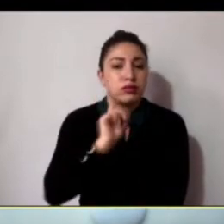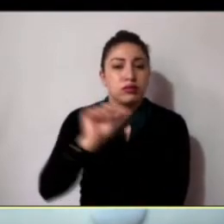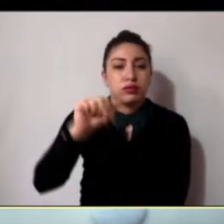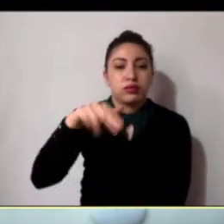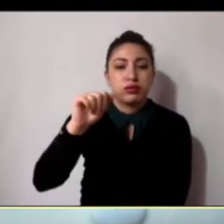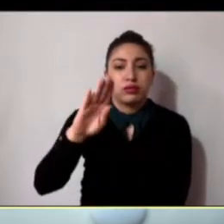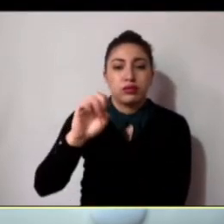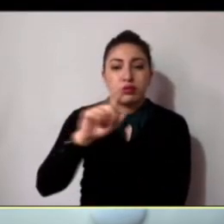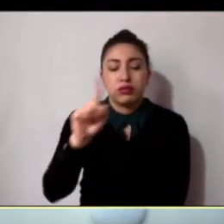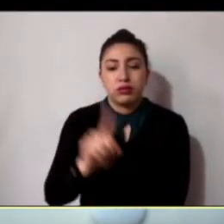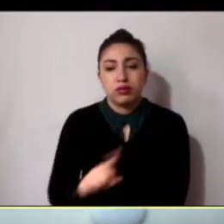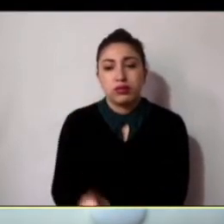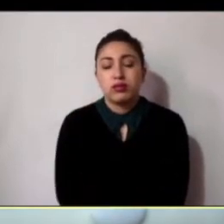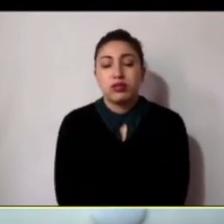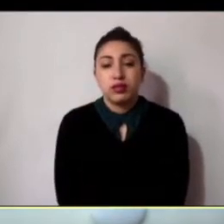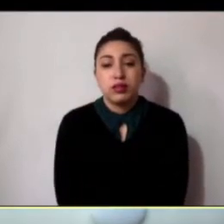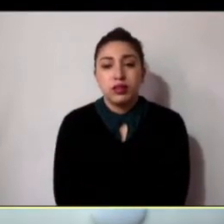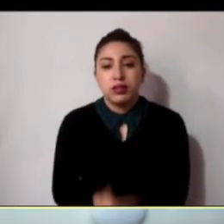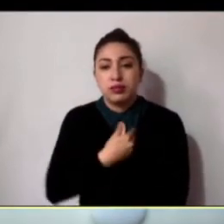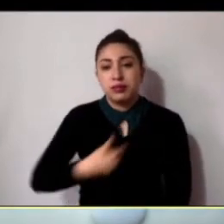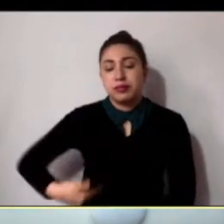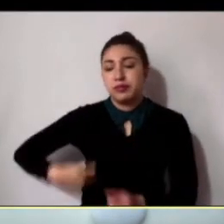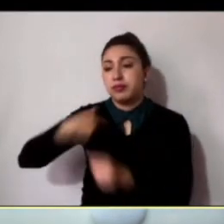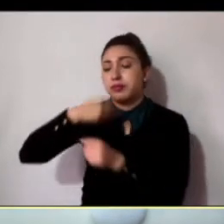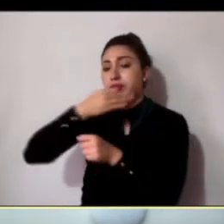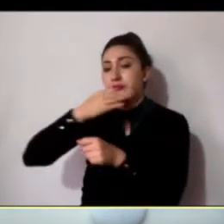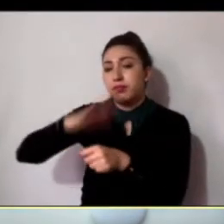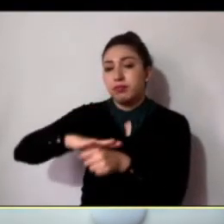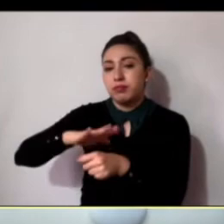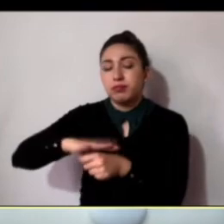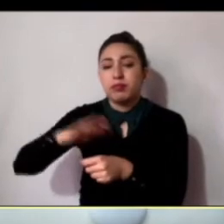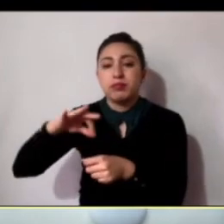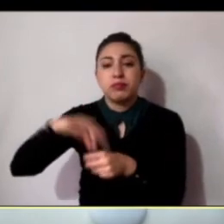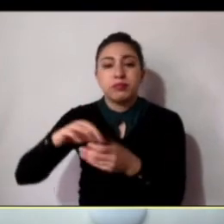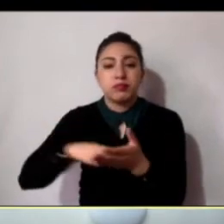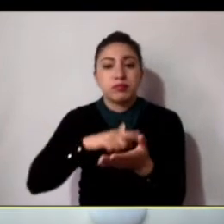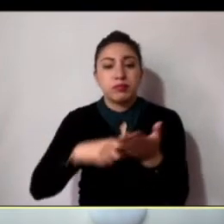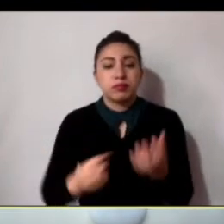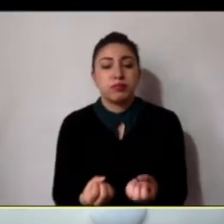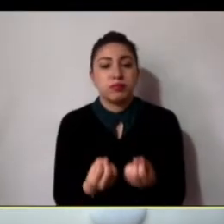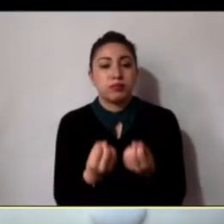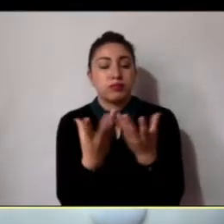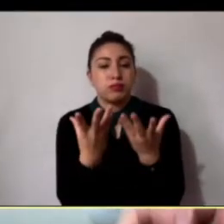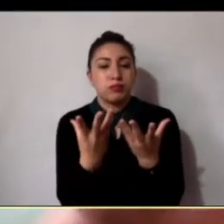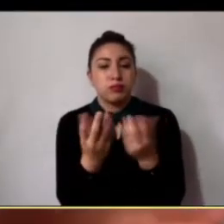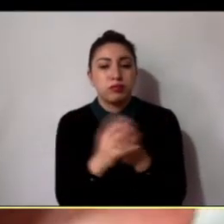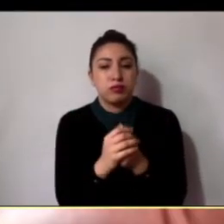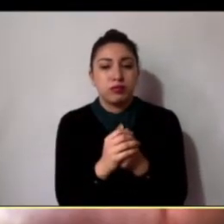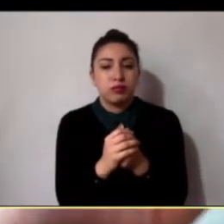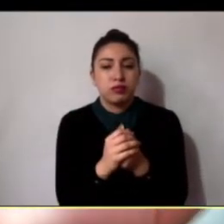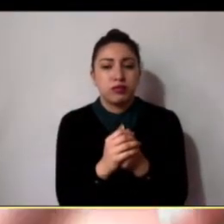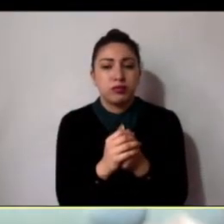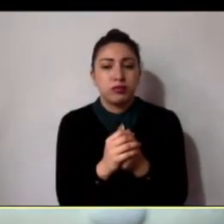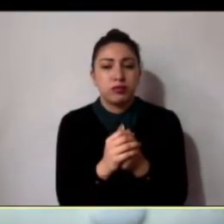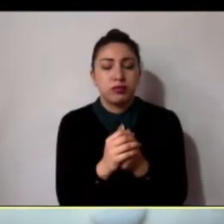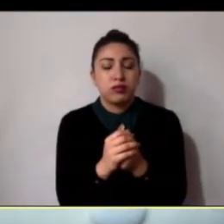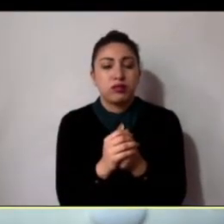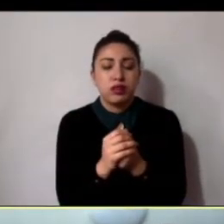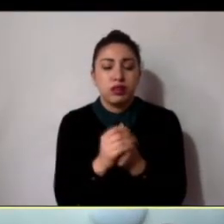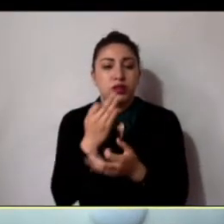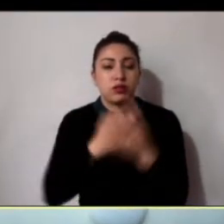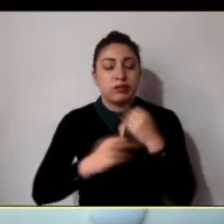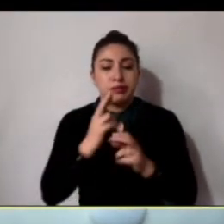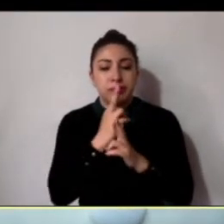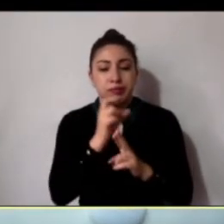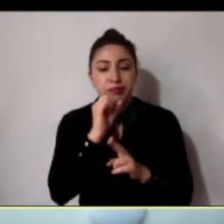Guerrero. Presidenta, le informo que tenemos una votación unánime por los presentes